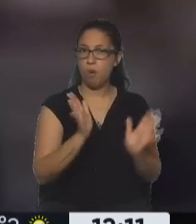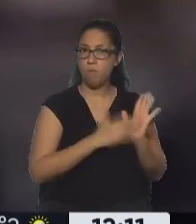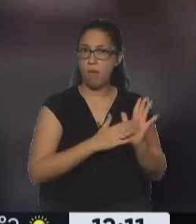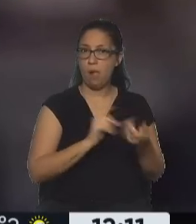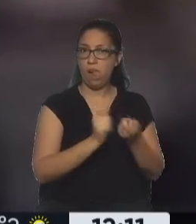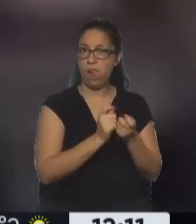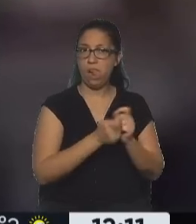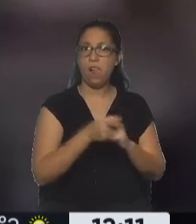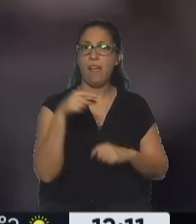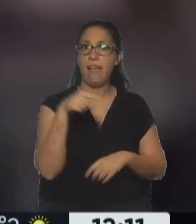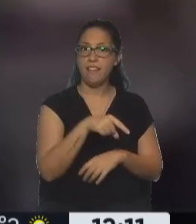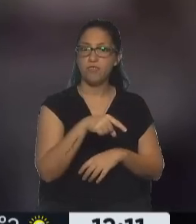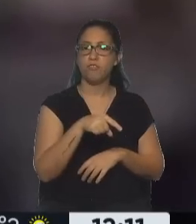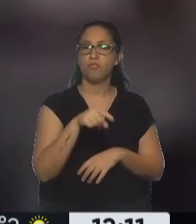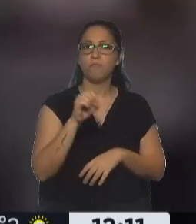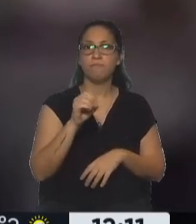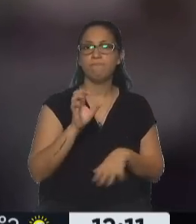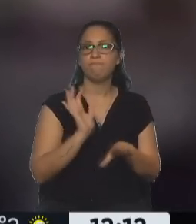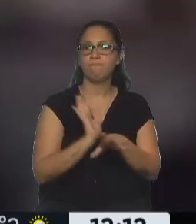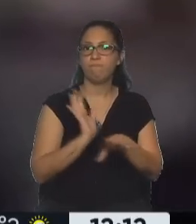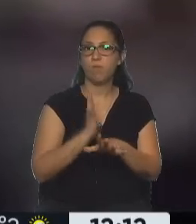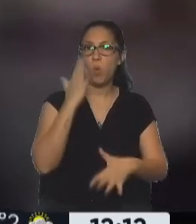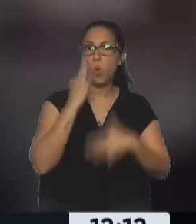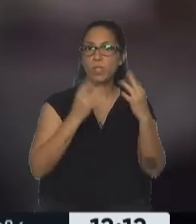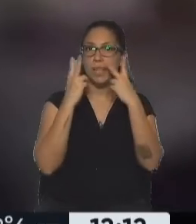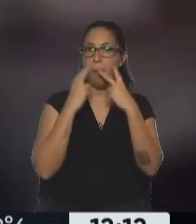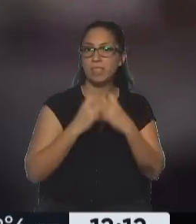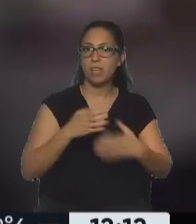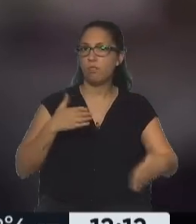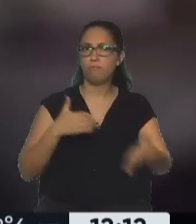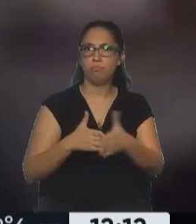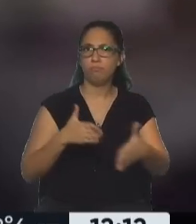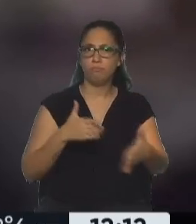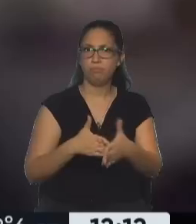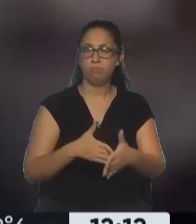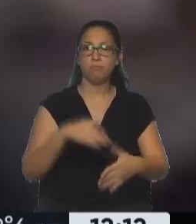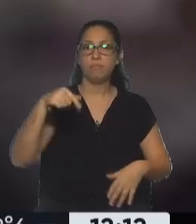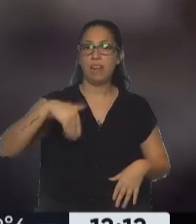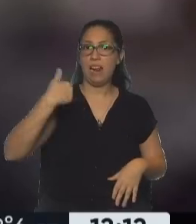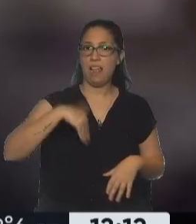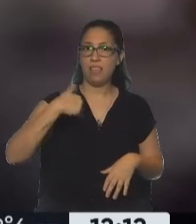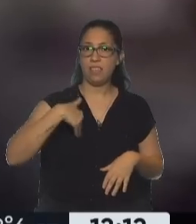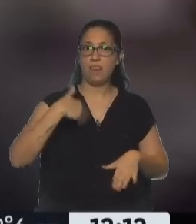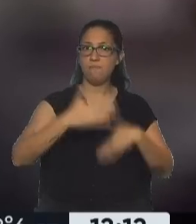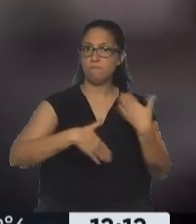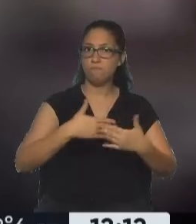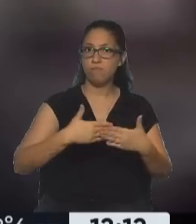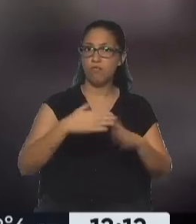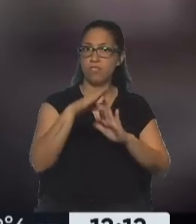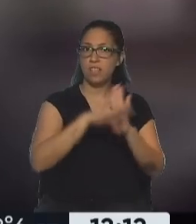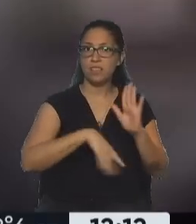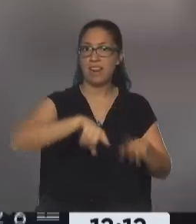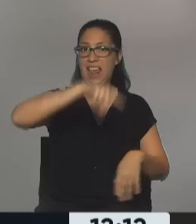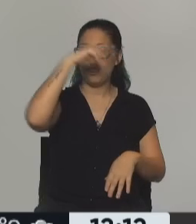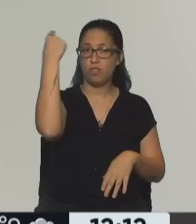incurren lo que se llama entorpecimiento investigativo. En la Argentina, sea el régimen procesal que se tenga a nivel